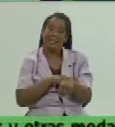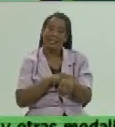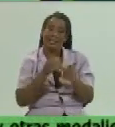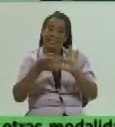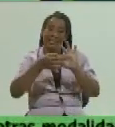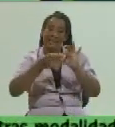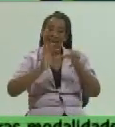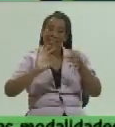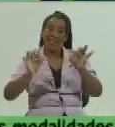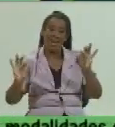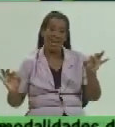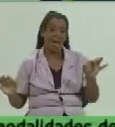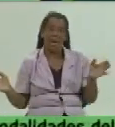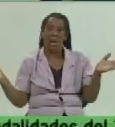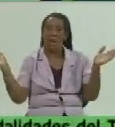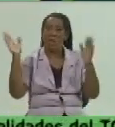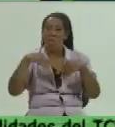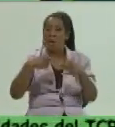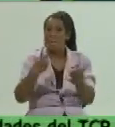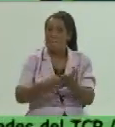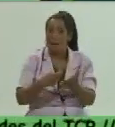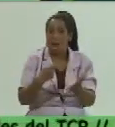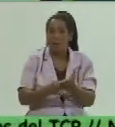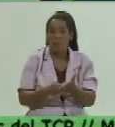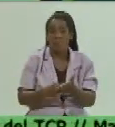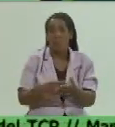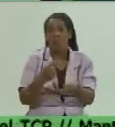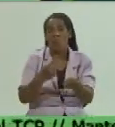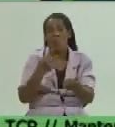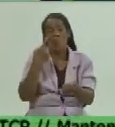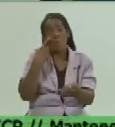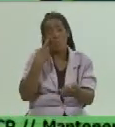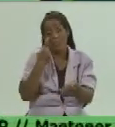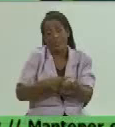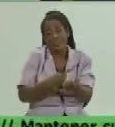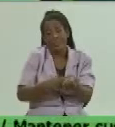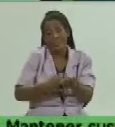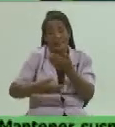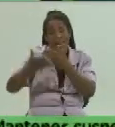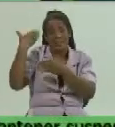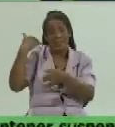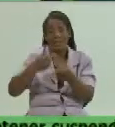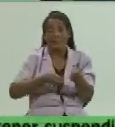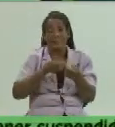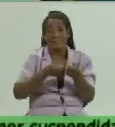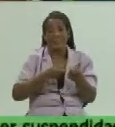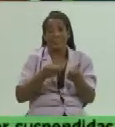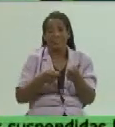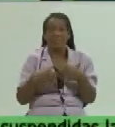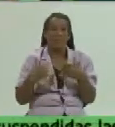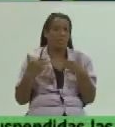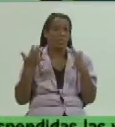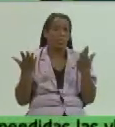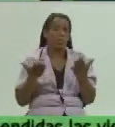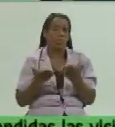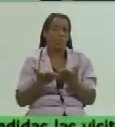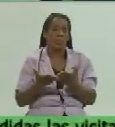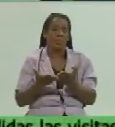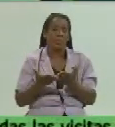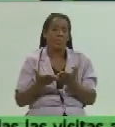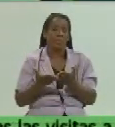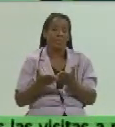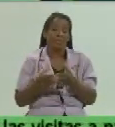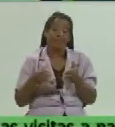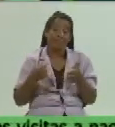impagos esa que que nosotros comúnmente conocíamos en la agricultura y que todo iba a a repercutir